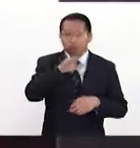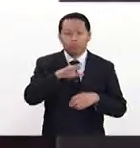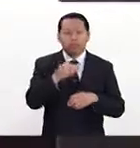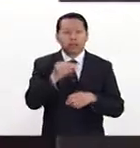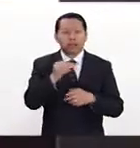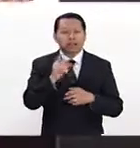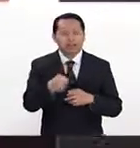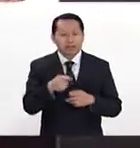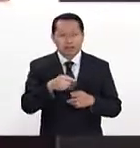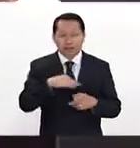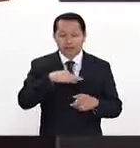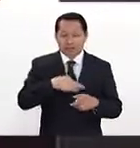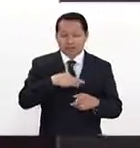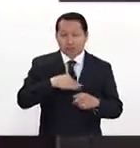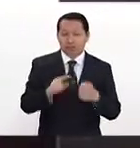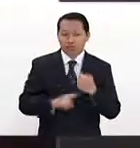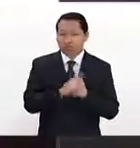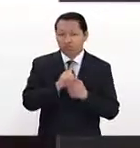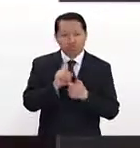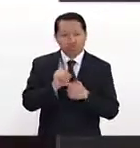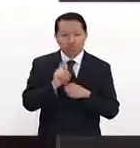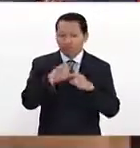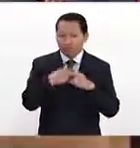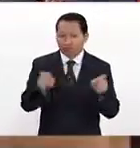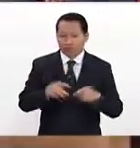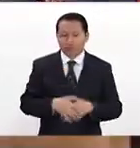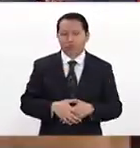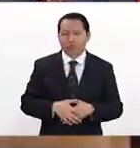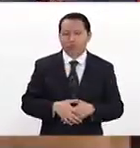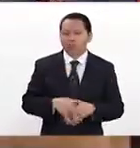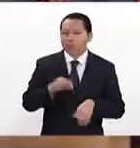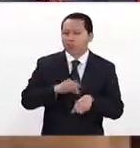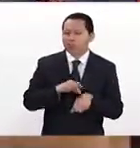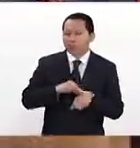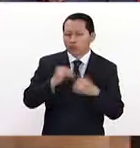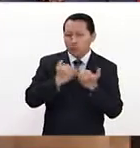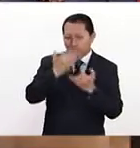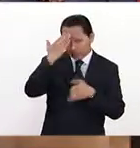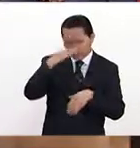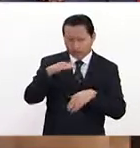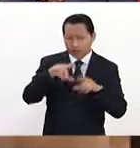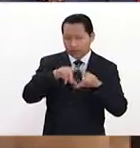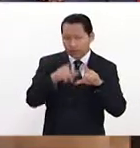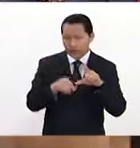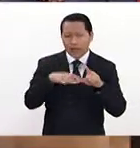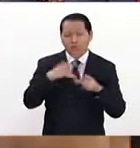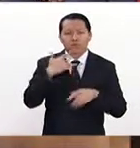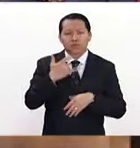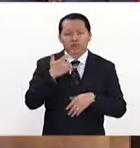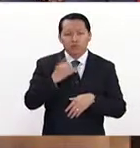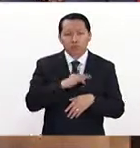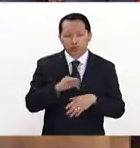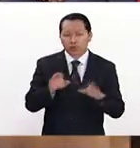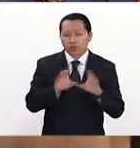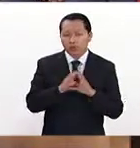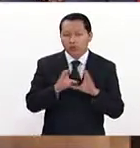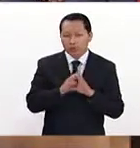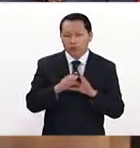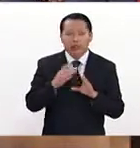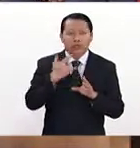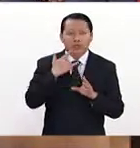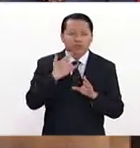porque tu problema no es una infección. Doctora, también sabemos que aquí en nuestro país se ha hecho el esfuerzo, porque este es un esfuerzo